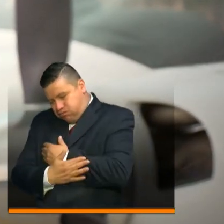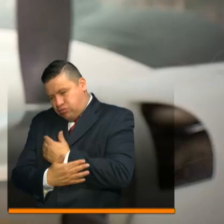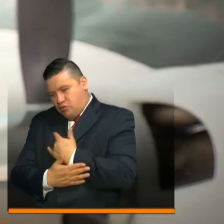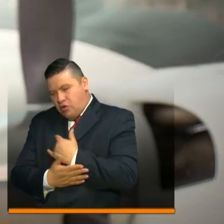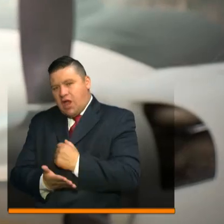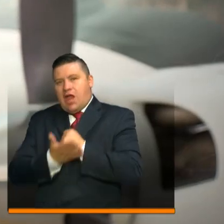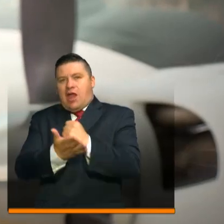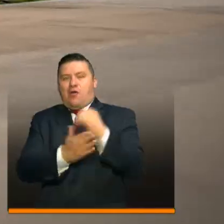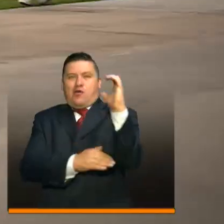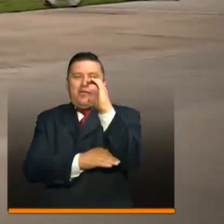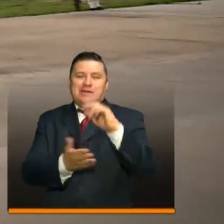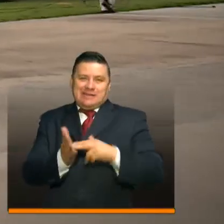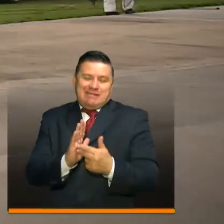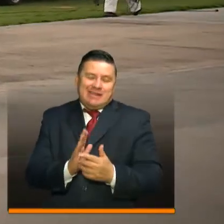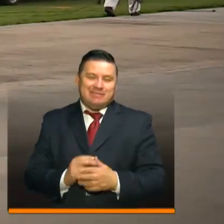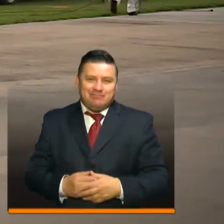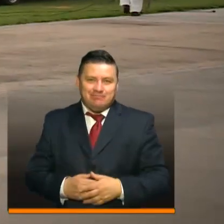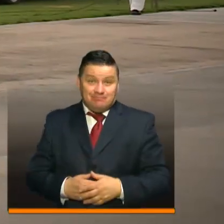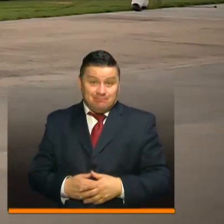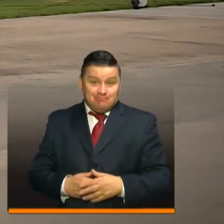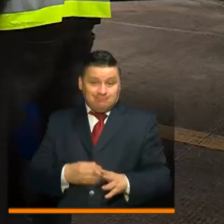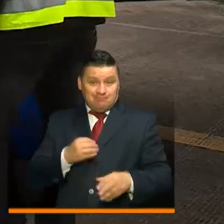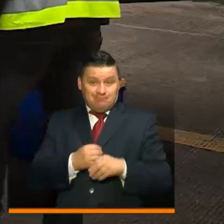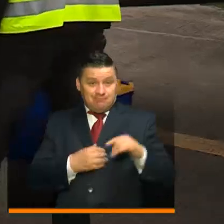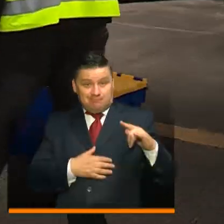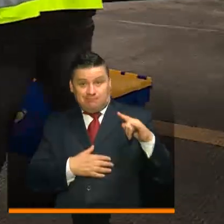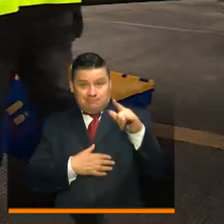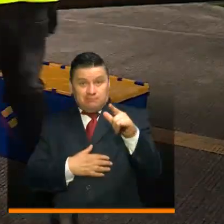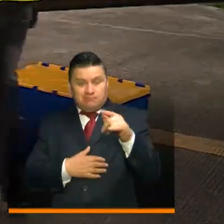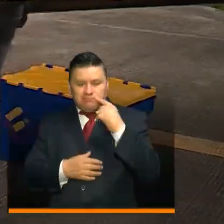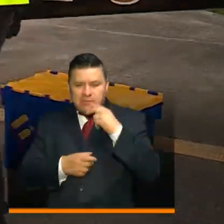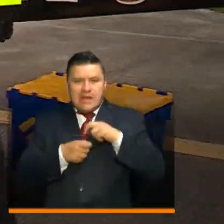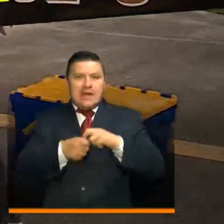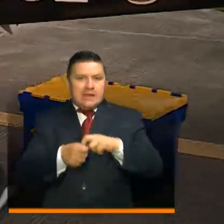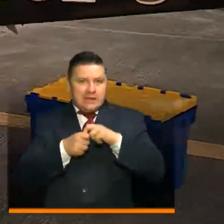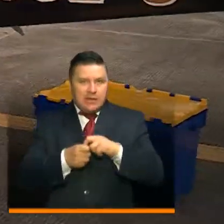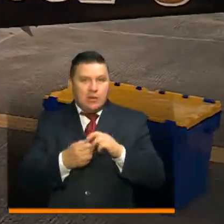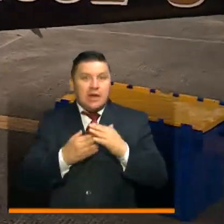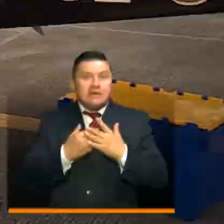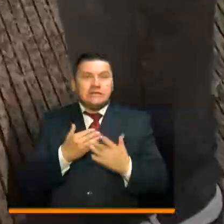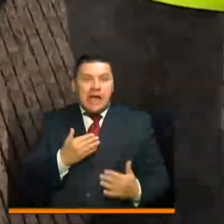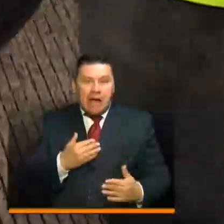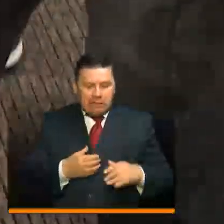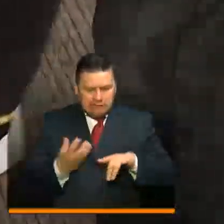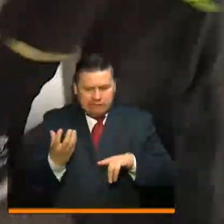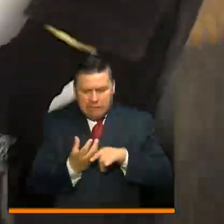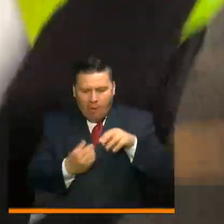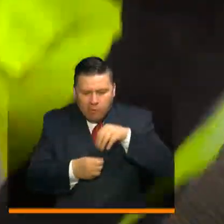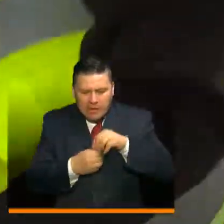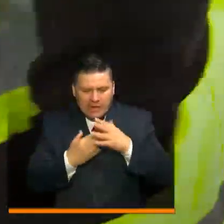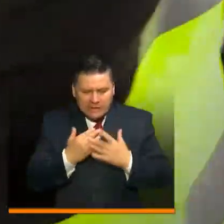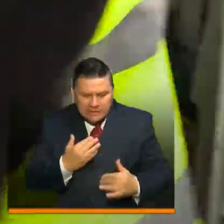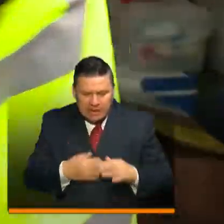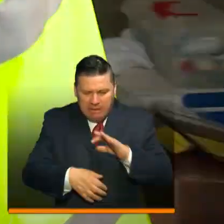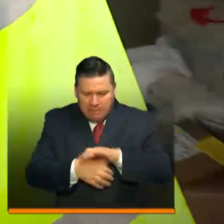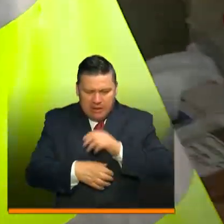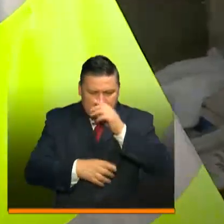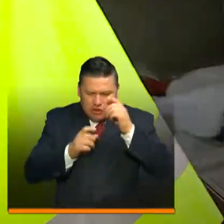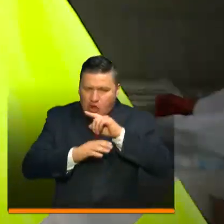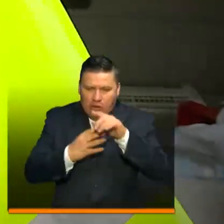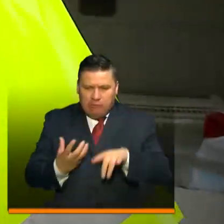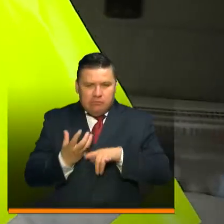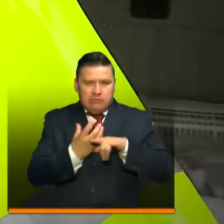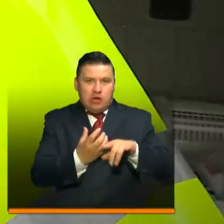hoy ayudamos a Colombia. Adicionalmente estos pilotos están transportando sangre e insumos de protección para el personal médico de los